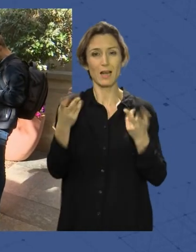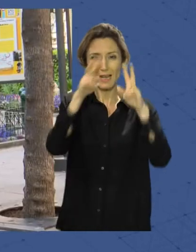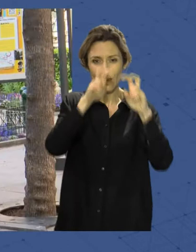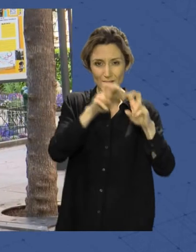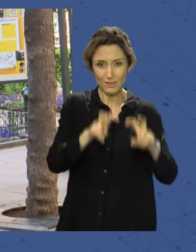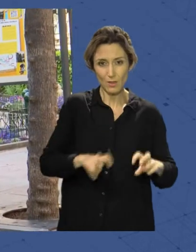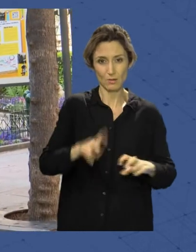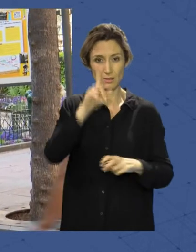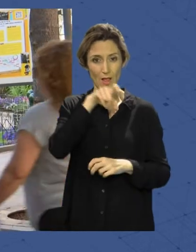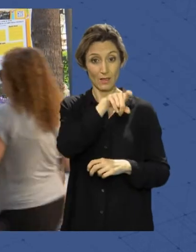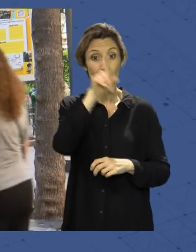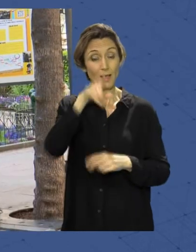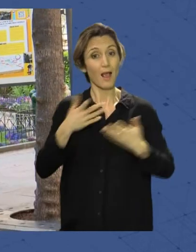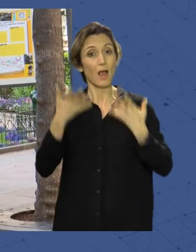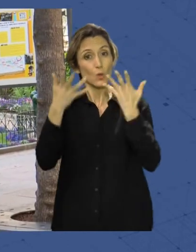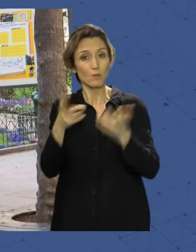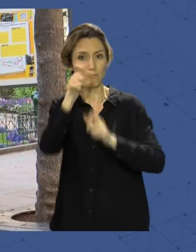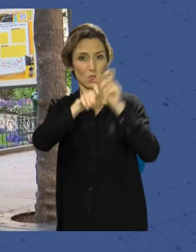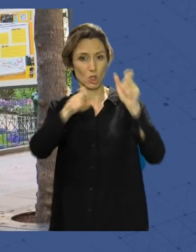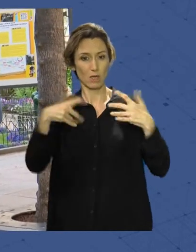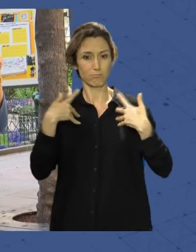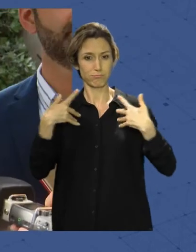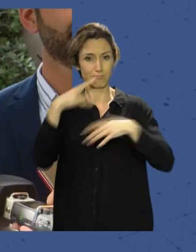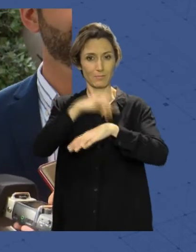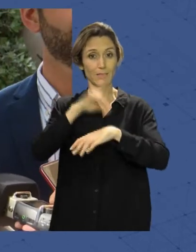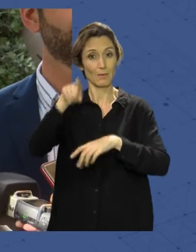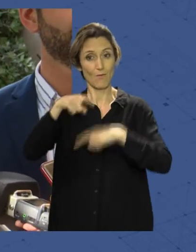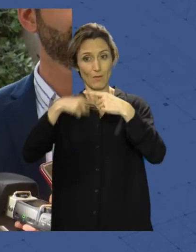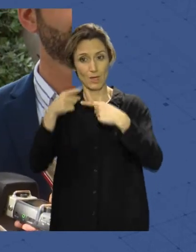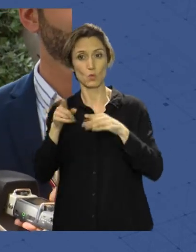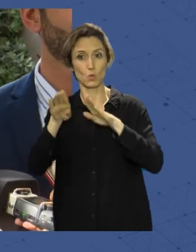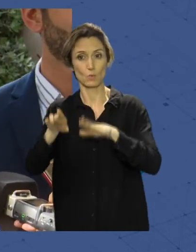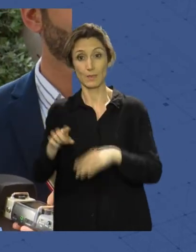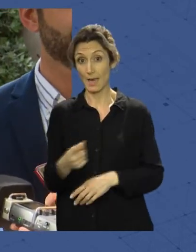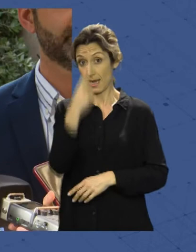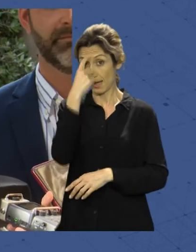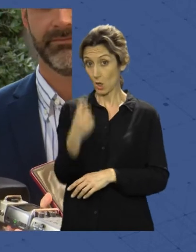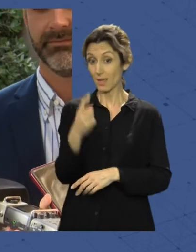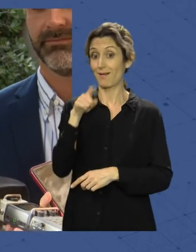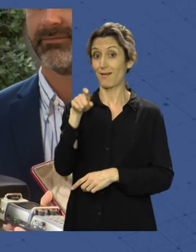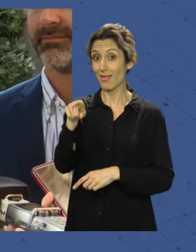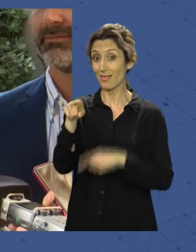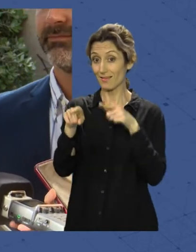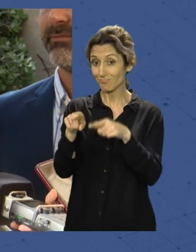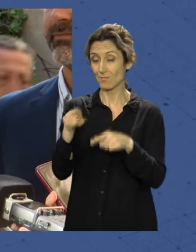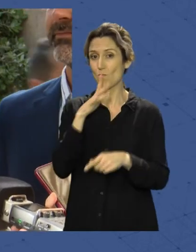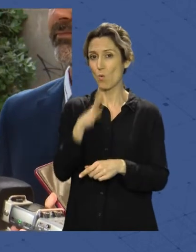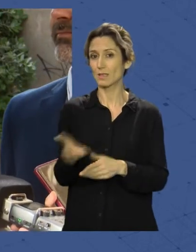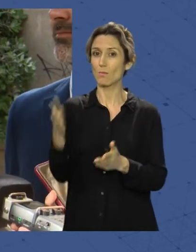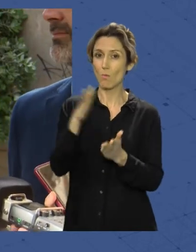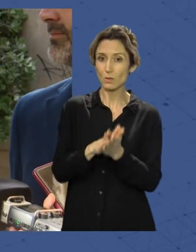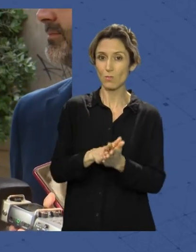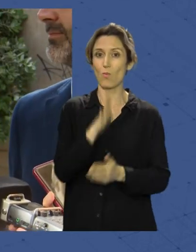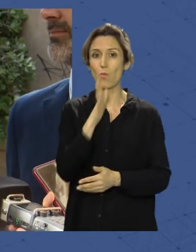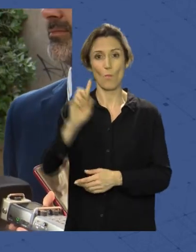también a la ayuda a pacientes y familiares. Y recordar que el cáncer sigue siendo la primera causa de muerte en